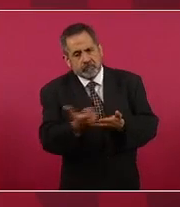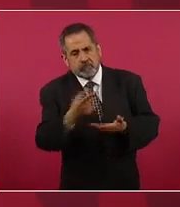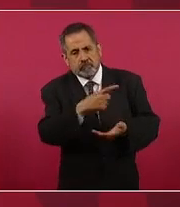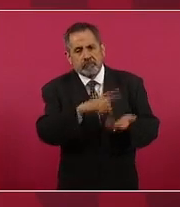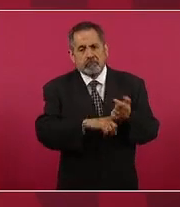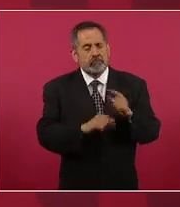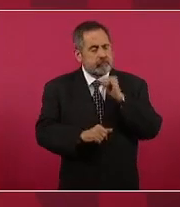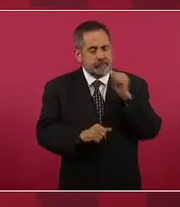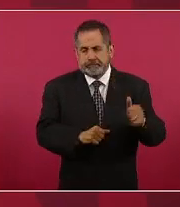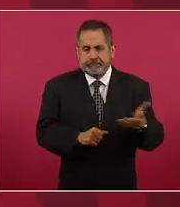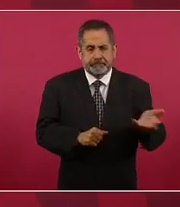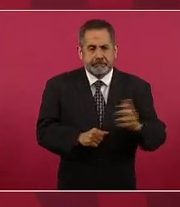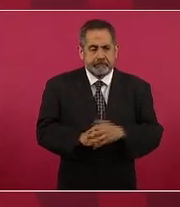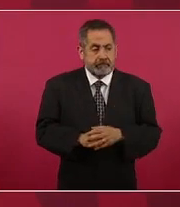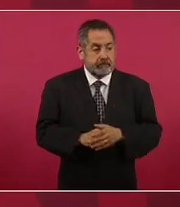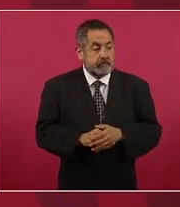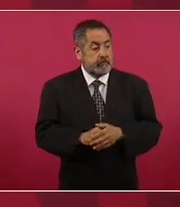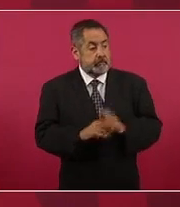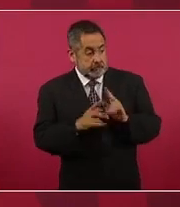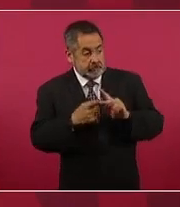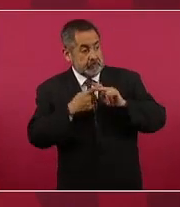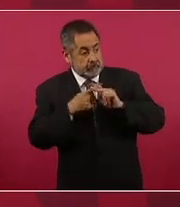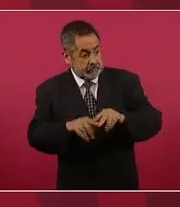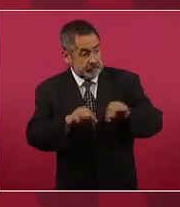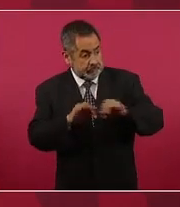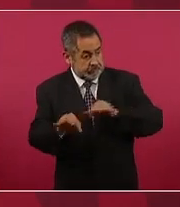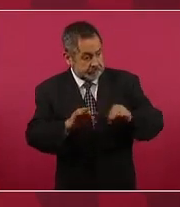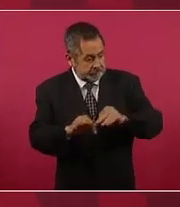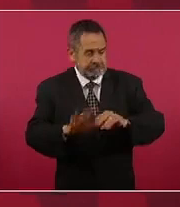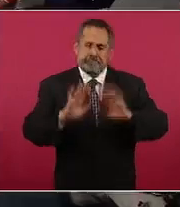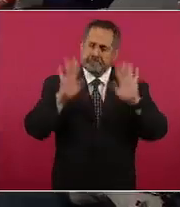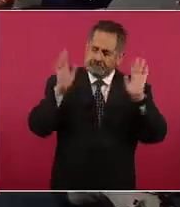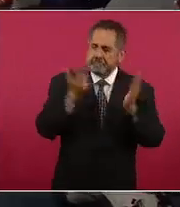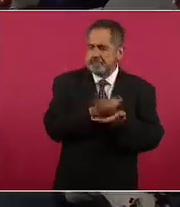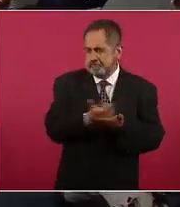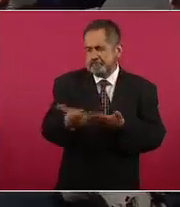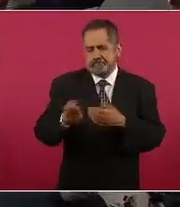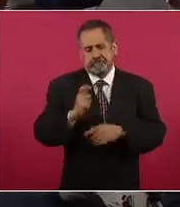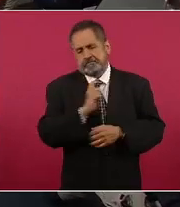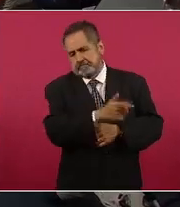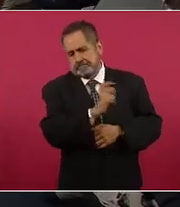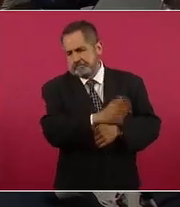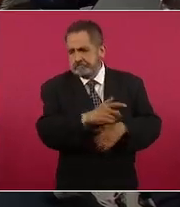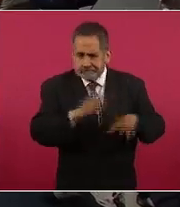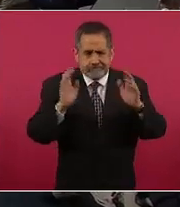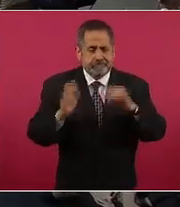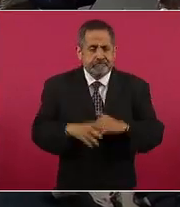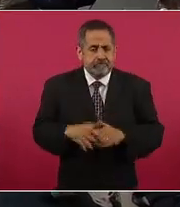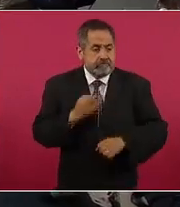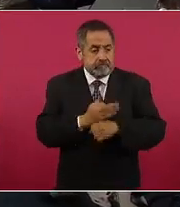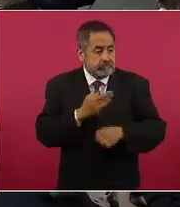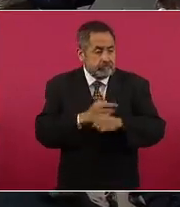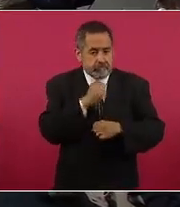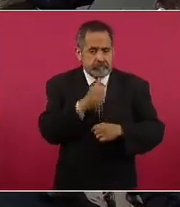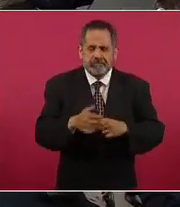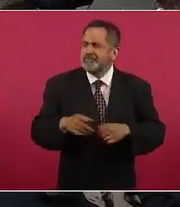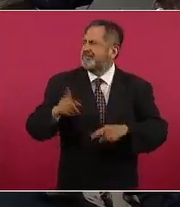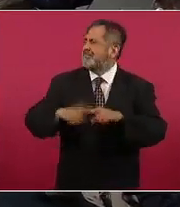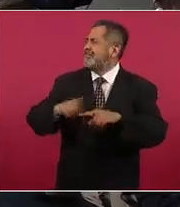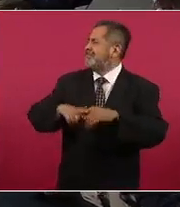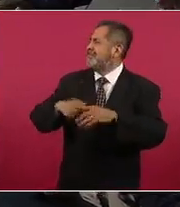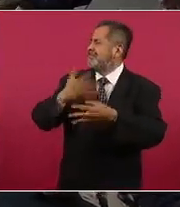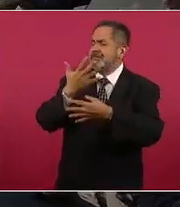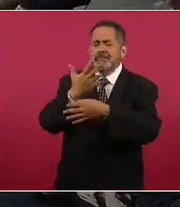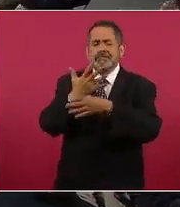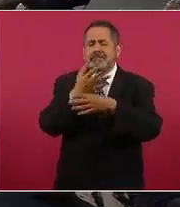y ya cuando quieran que lo anuncien ¿quién anunció esto?